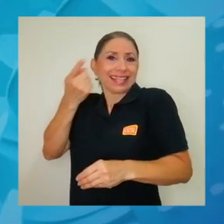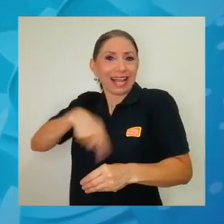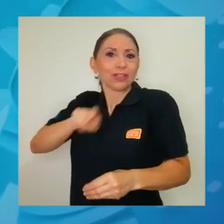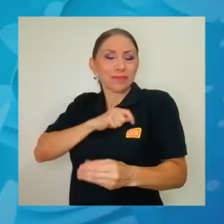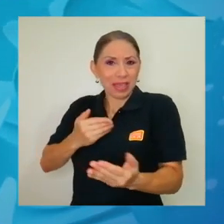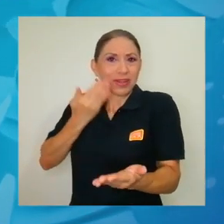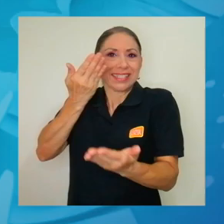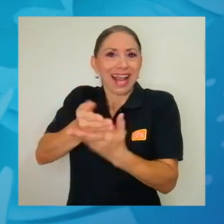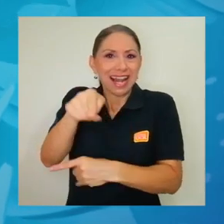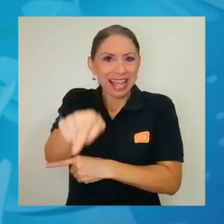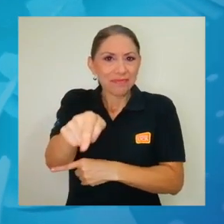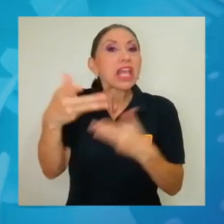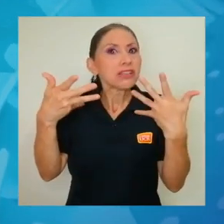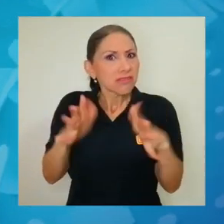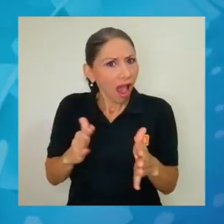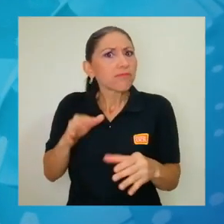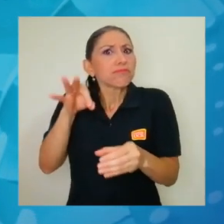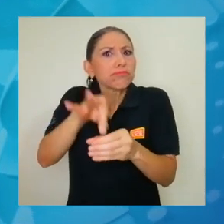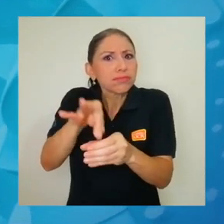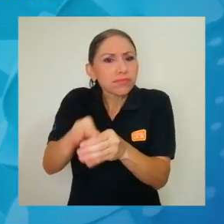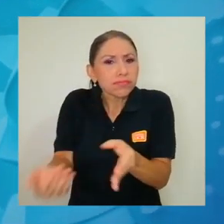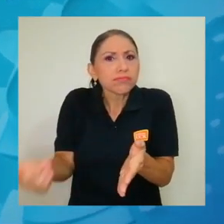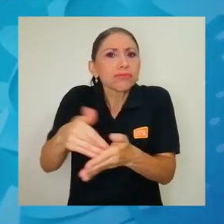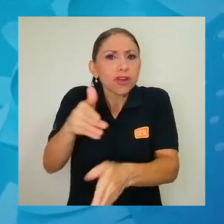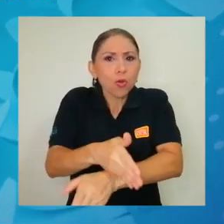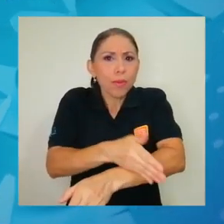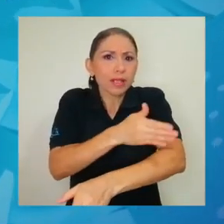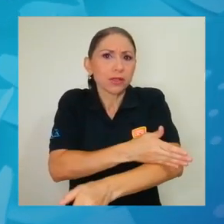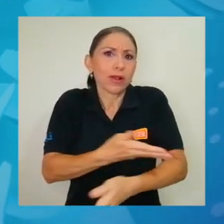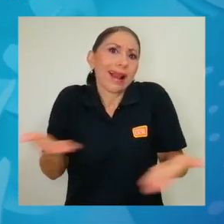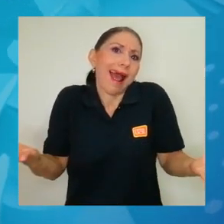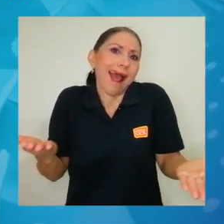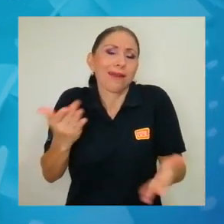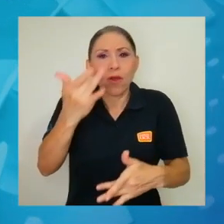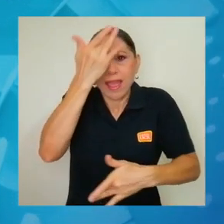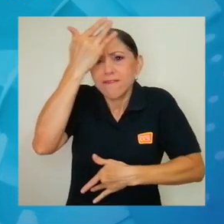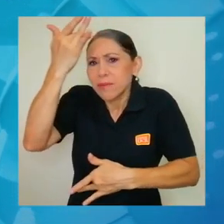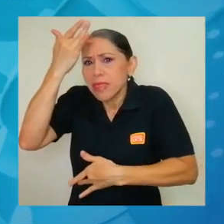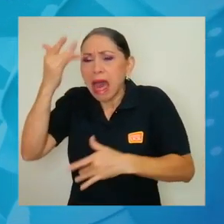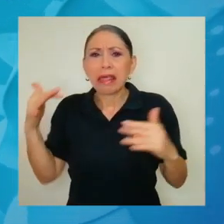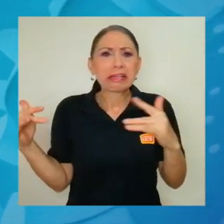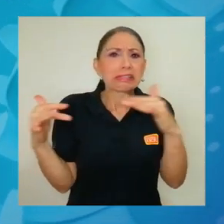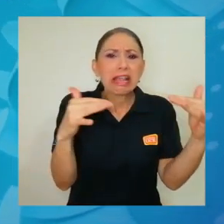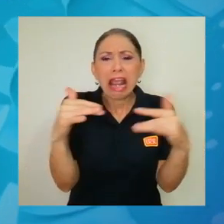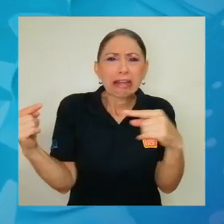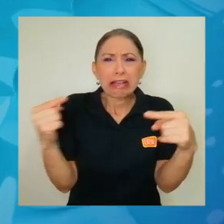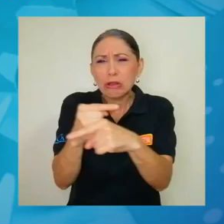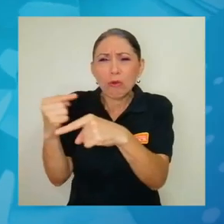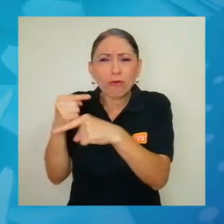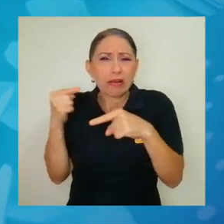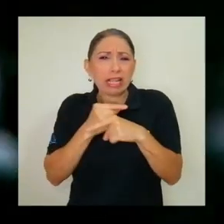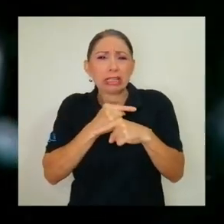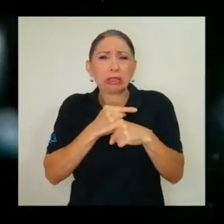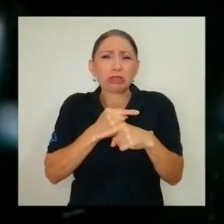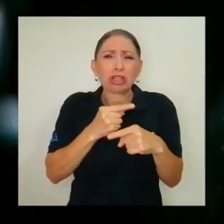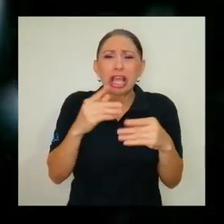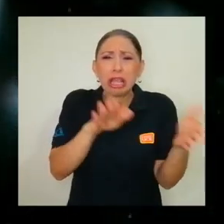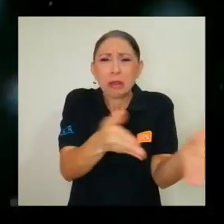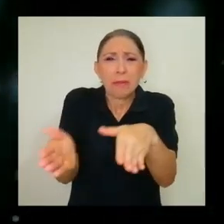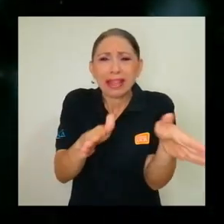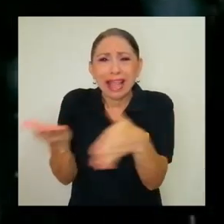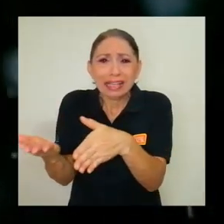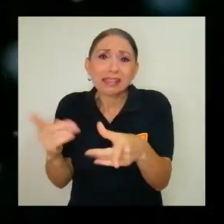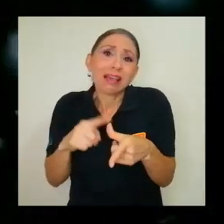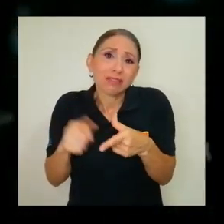venía una franca recuperación. Y claro, todas las enfermedades, las guerras, los conflictos y la matanza generó